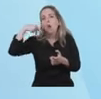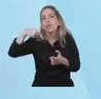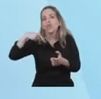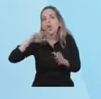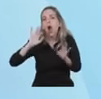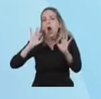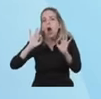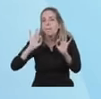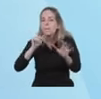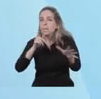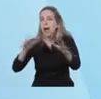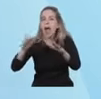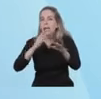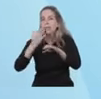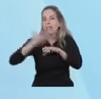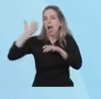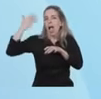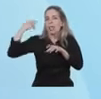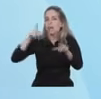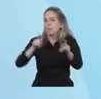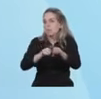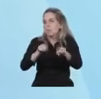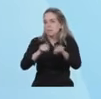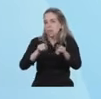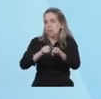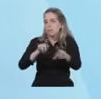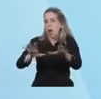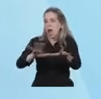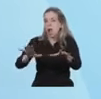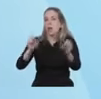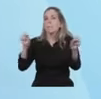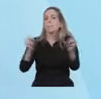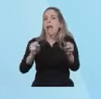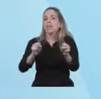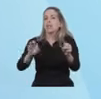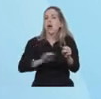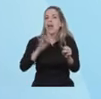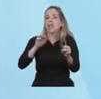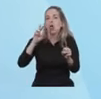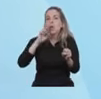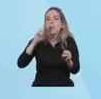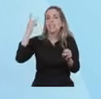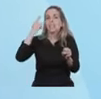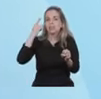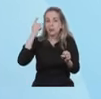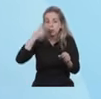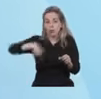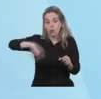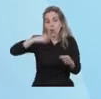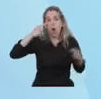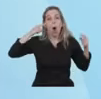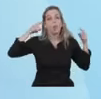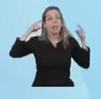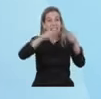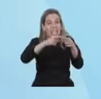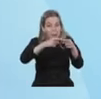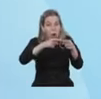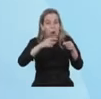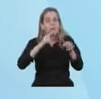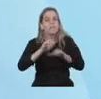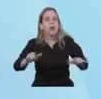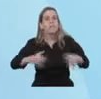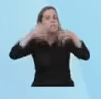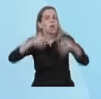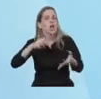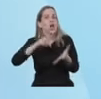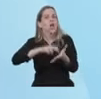crisis, como en mayo del 2018. Nuestro objetivo es que las buenas noticias de la industria,